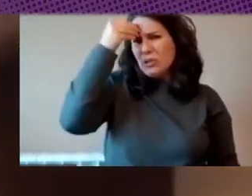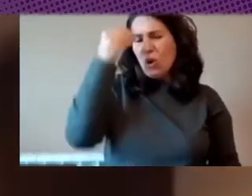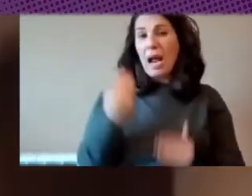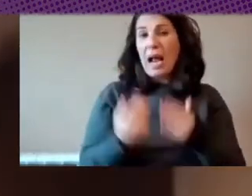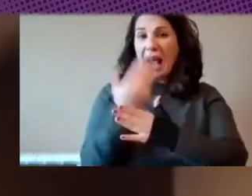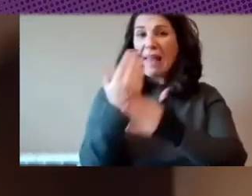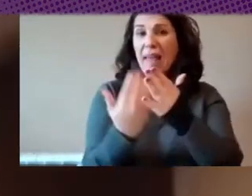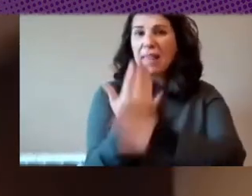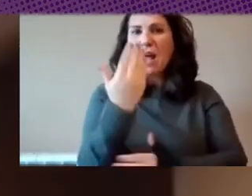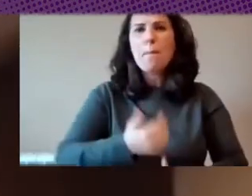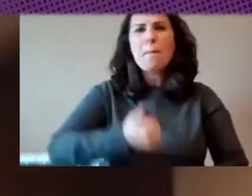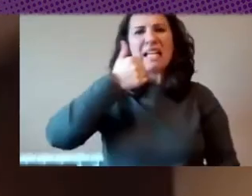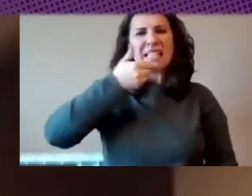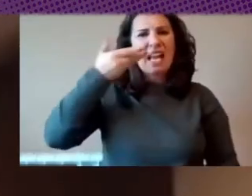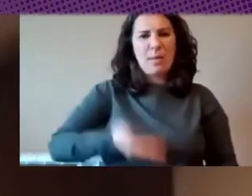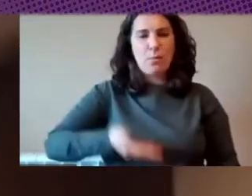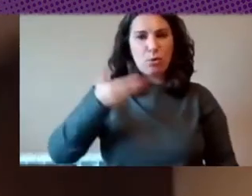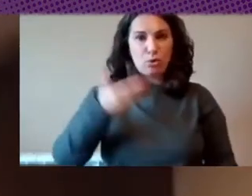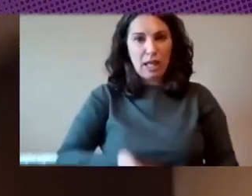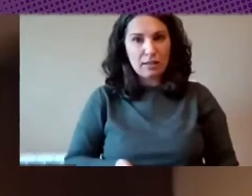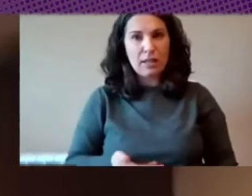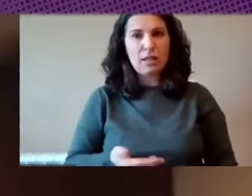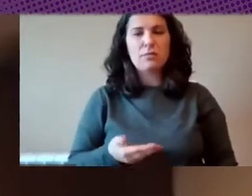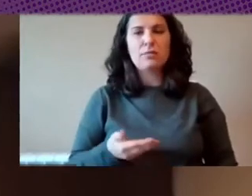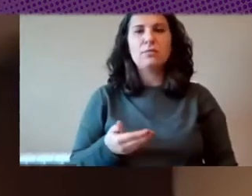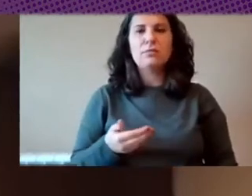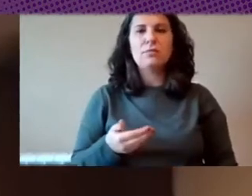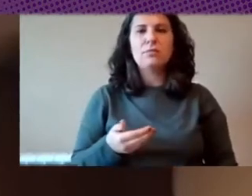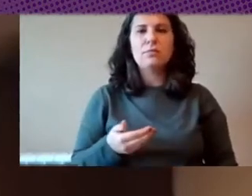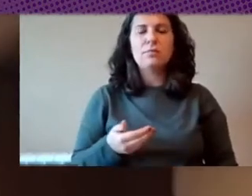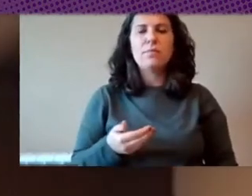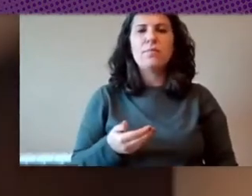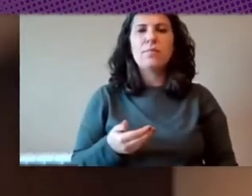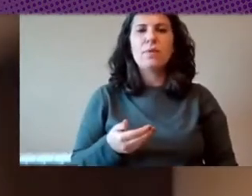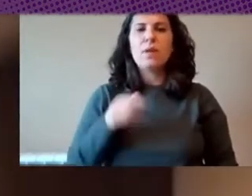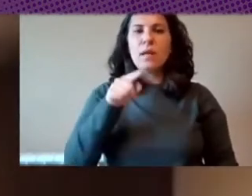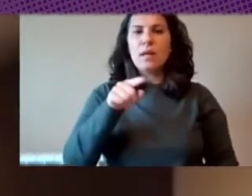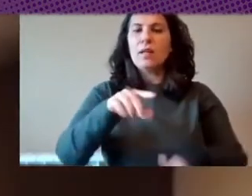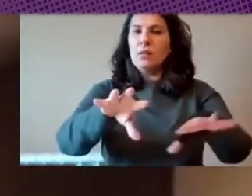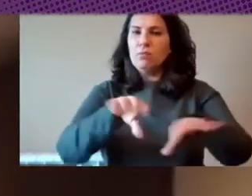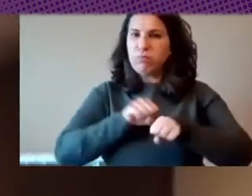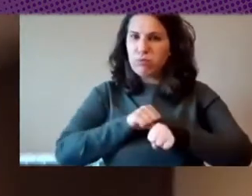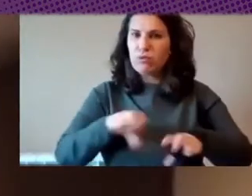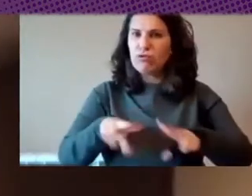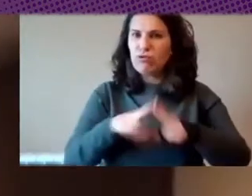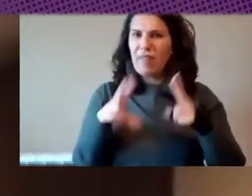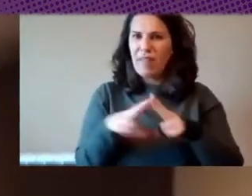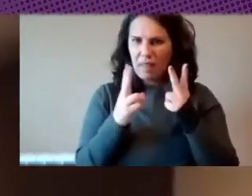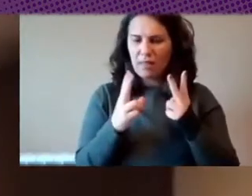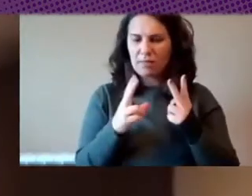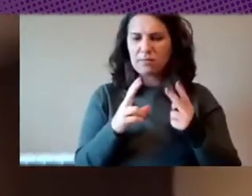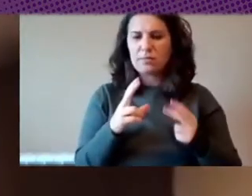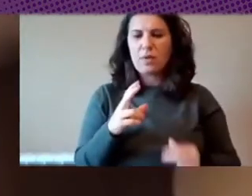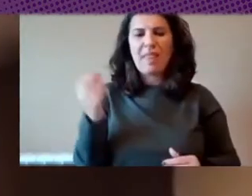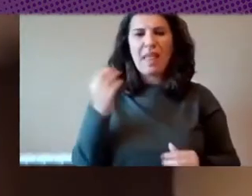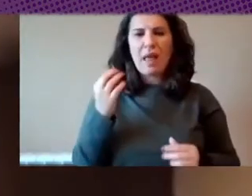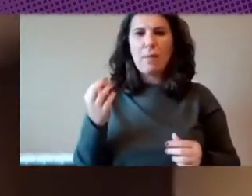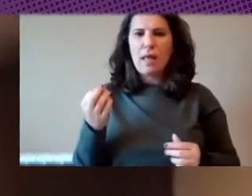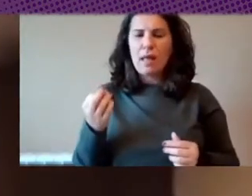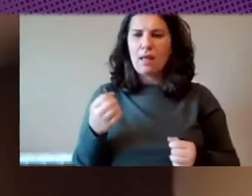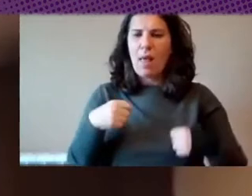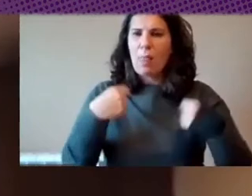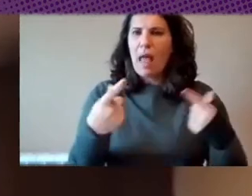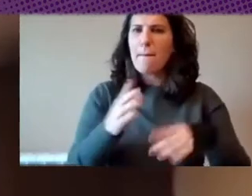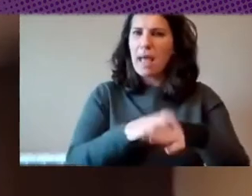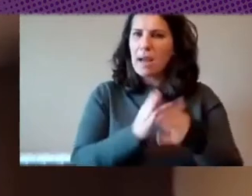ser importante que sea normal y gobernado por la sociedad hay que dar esa discusión la